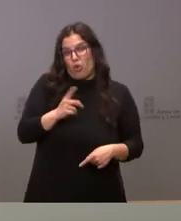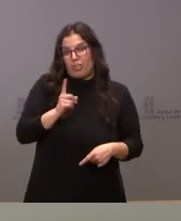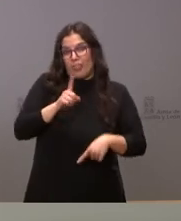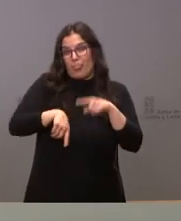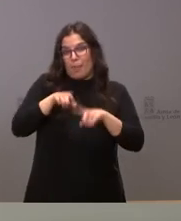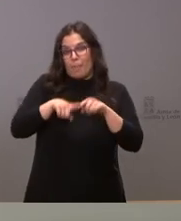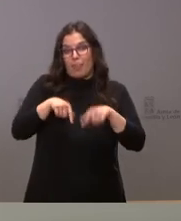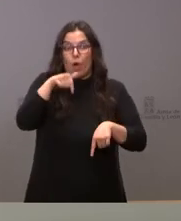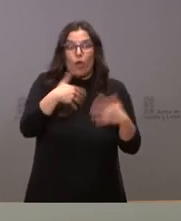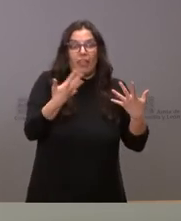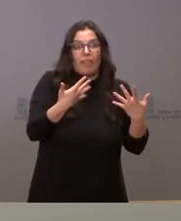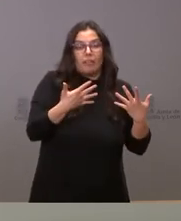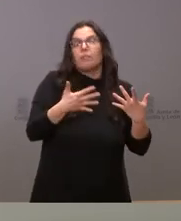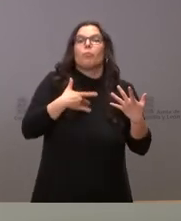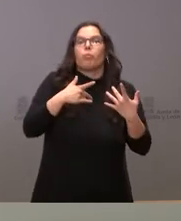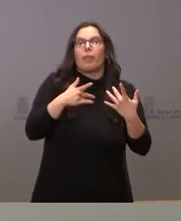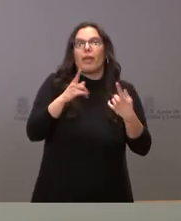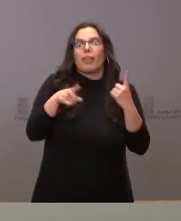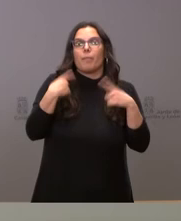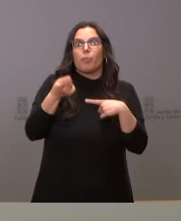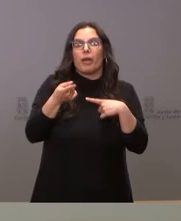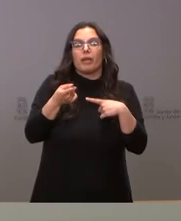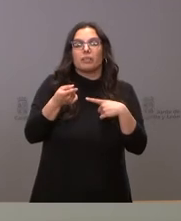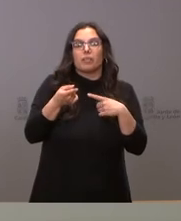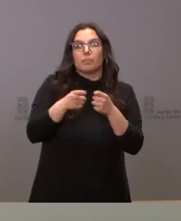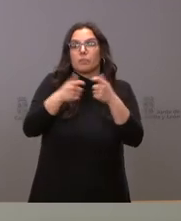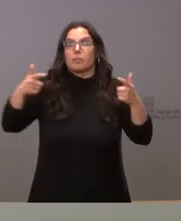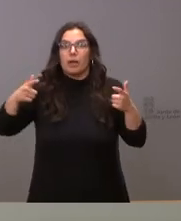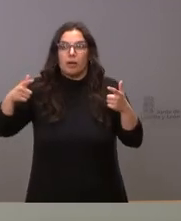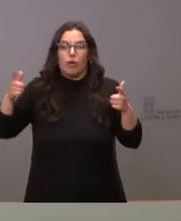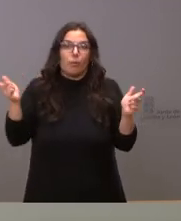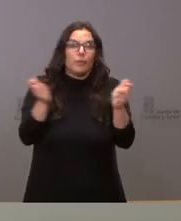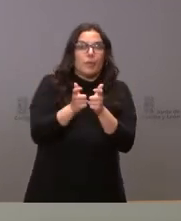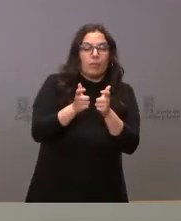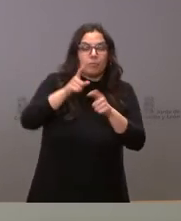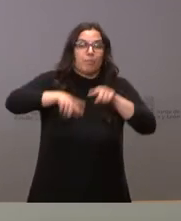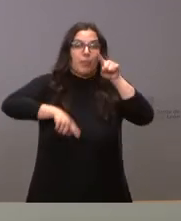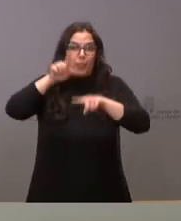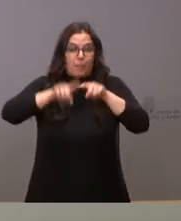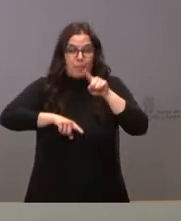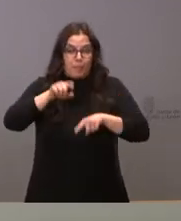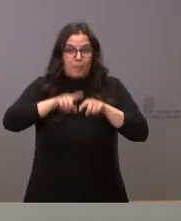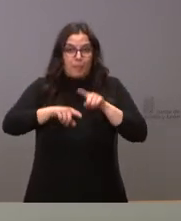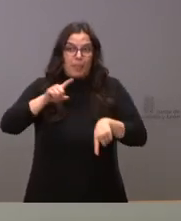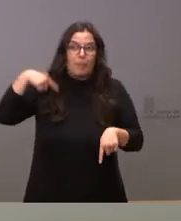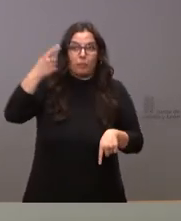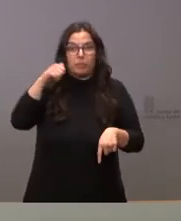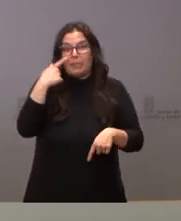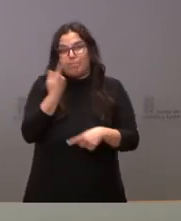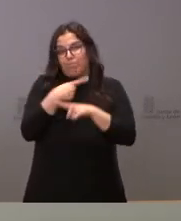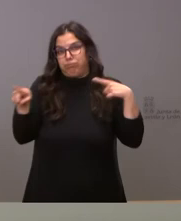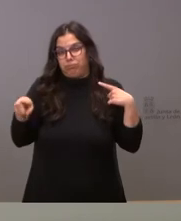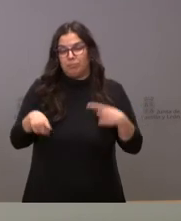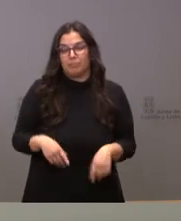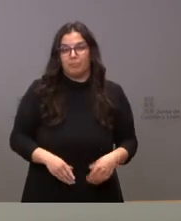el que hoy tengamos 10 no significa que el que les podamos ofrecer la siguiente semana pues sea muy distinto al alza o a